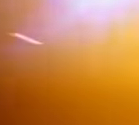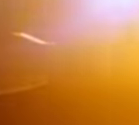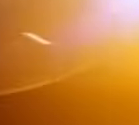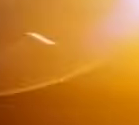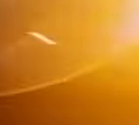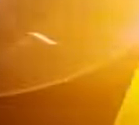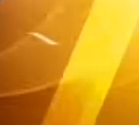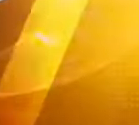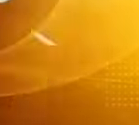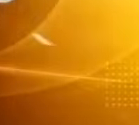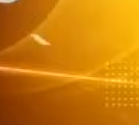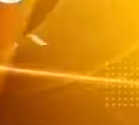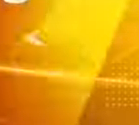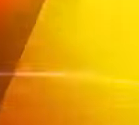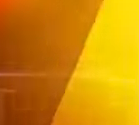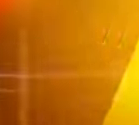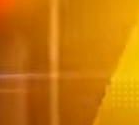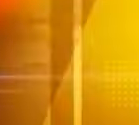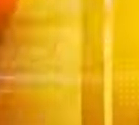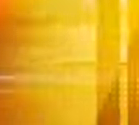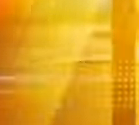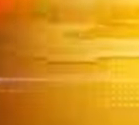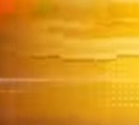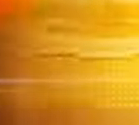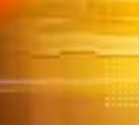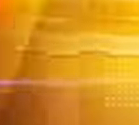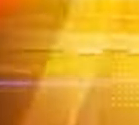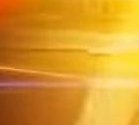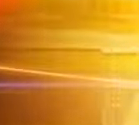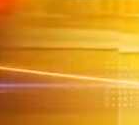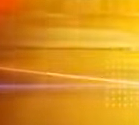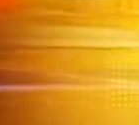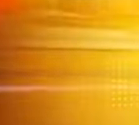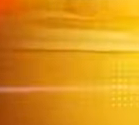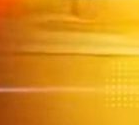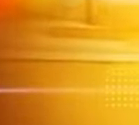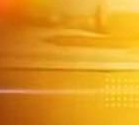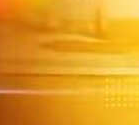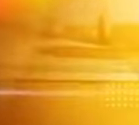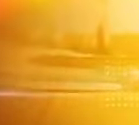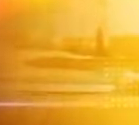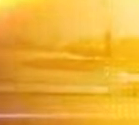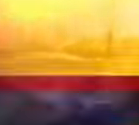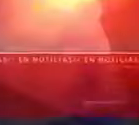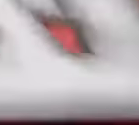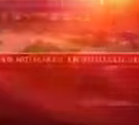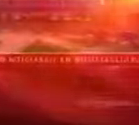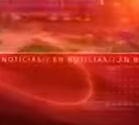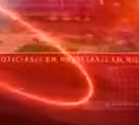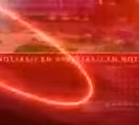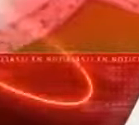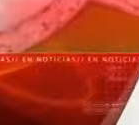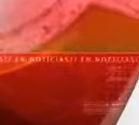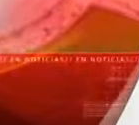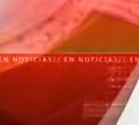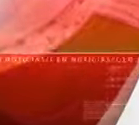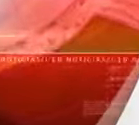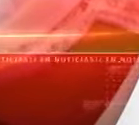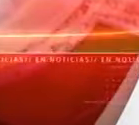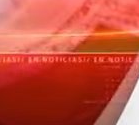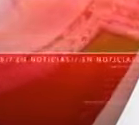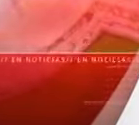interacciones con un total de asistencias médicas. Y cuida a tu familia.